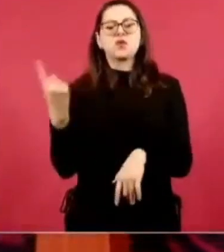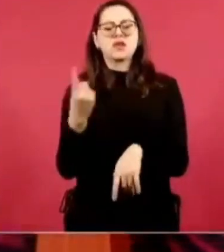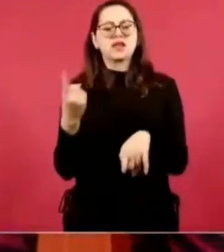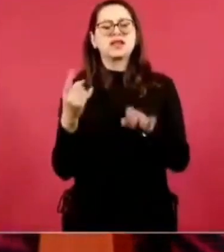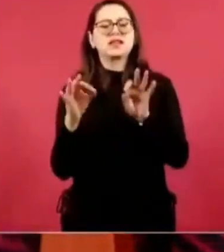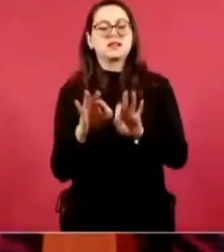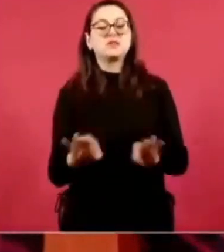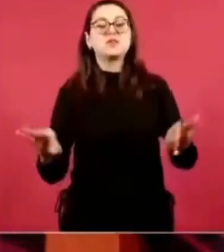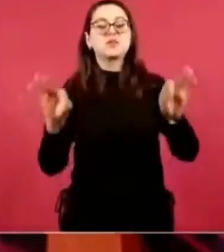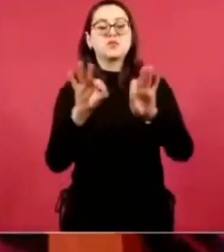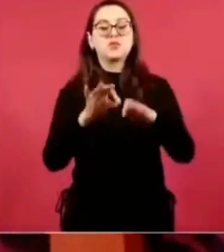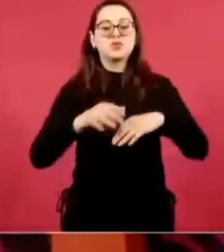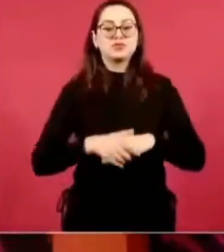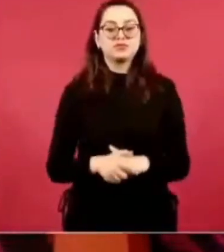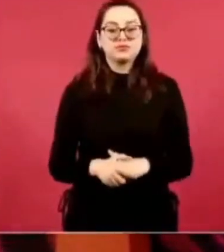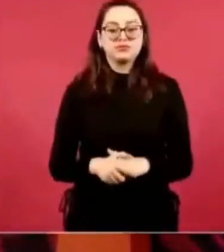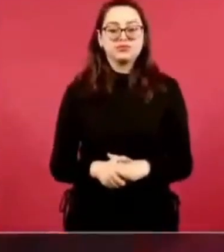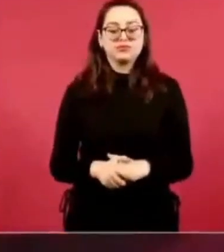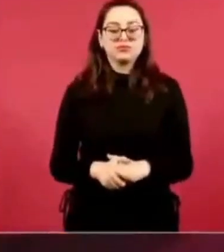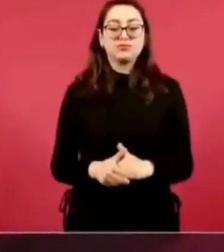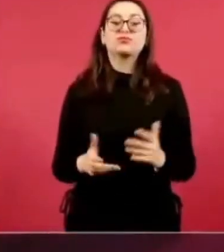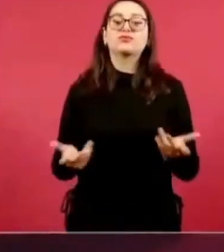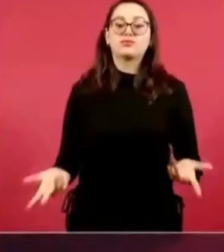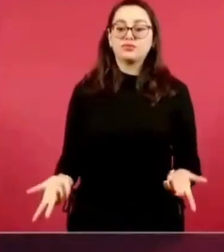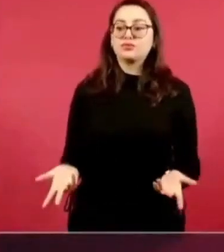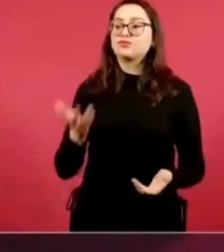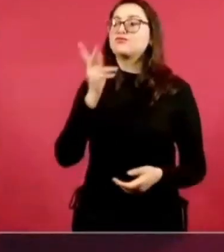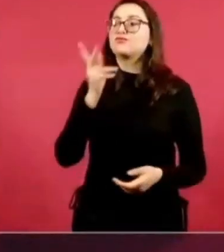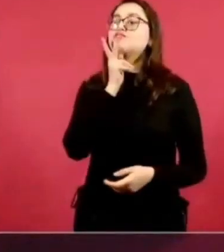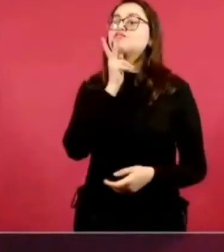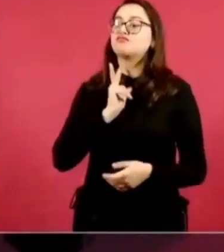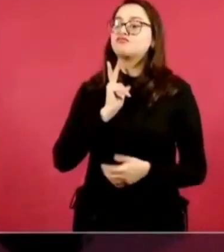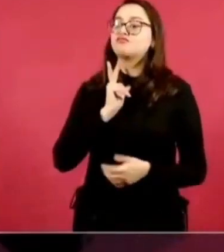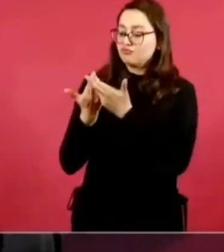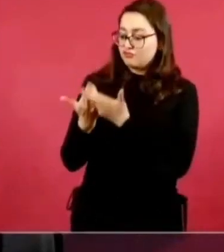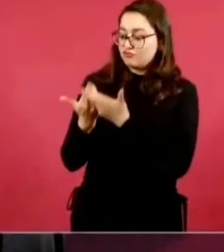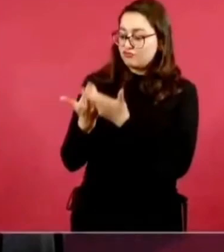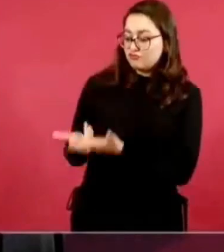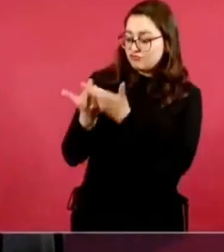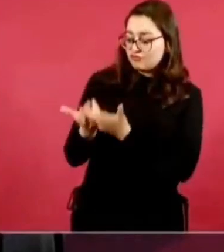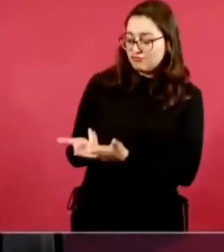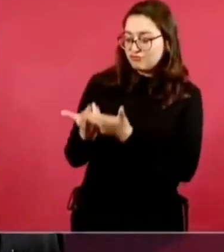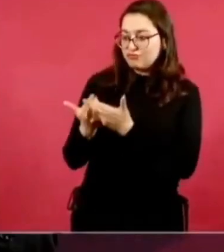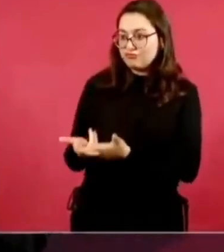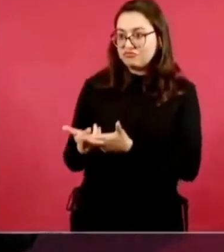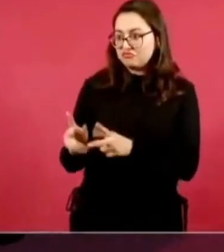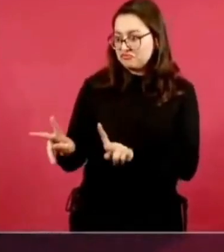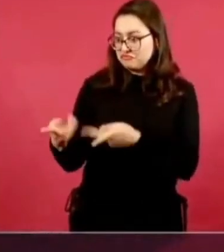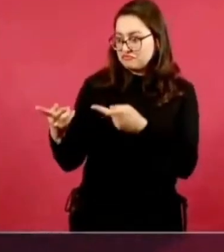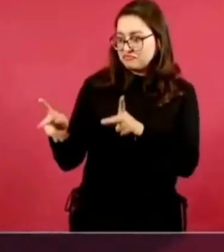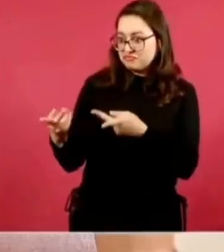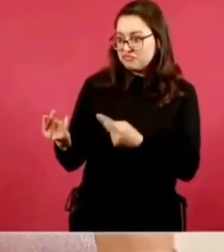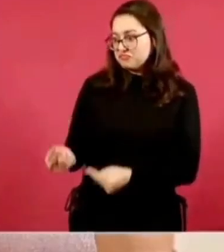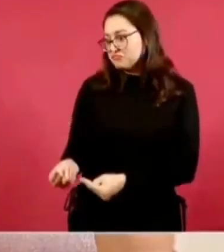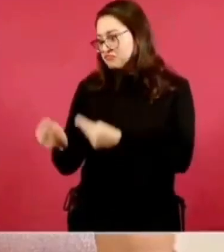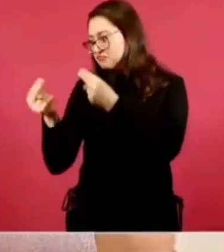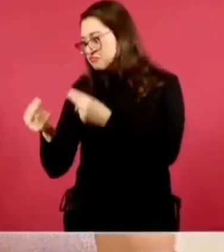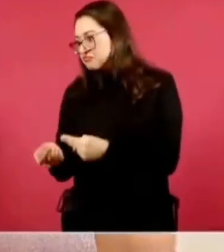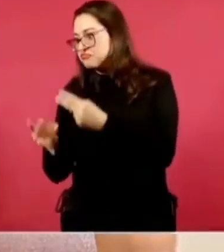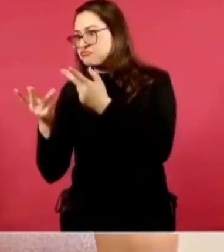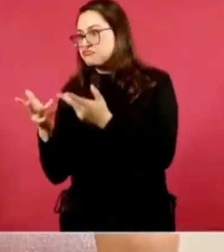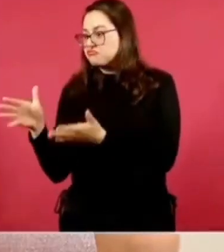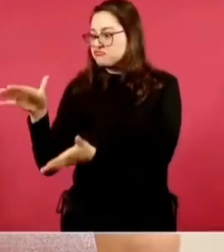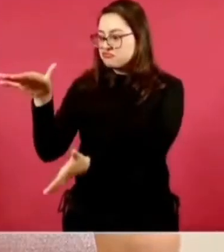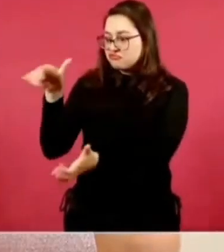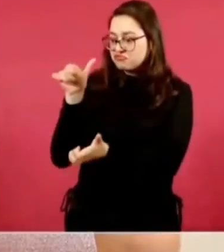precios de los combustibles justos,